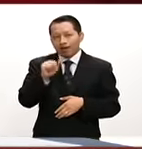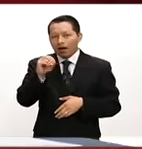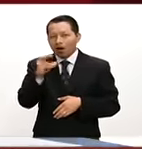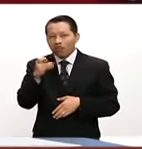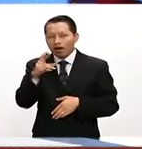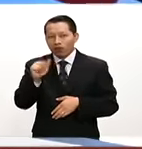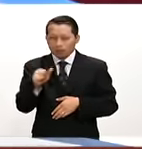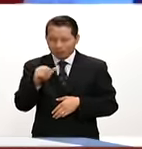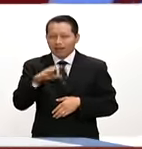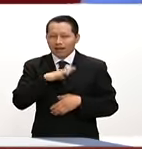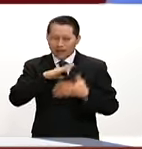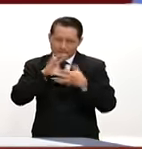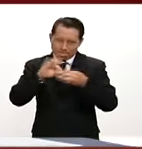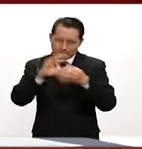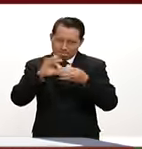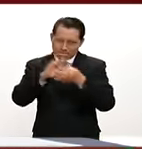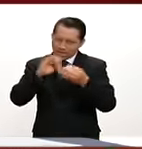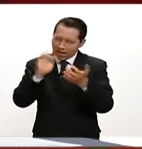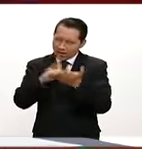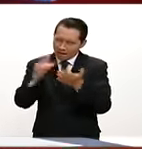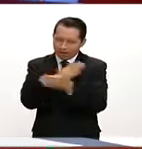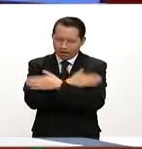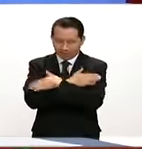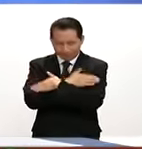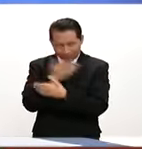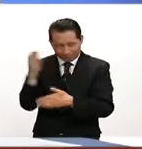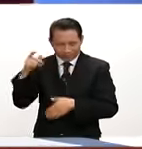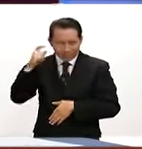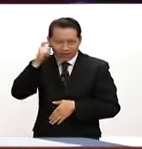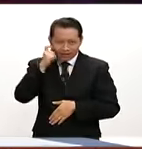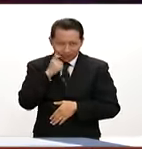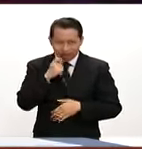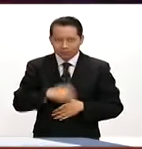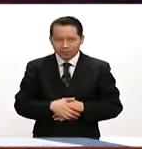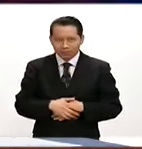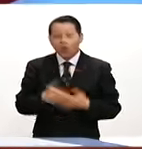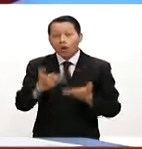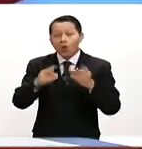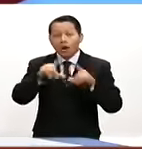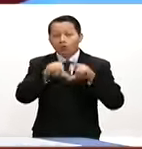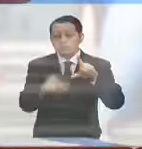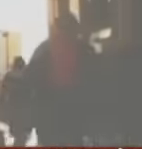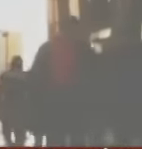tu reporte tan completo. Gracias, un fuerte abrazo. Hasta, Guerrero, las breves del país.